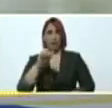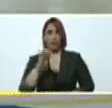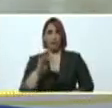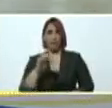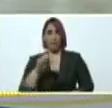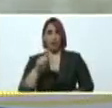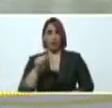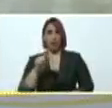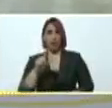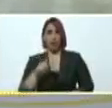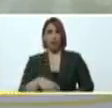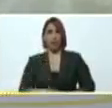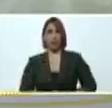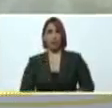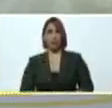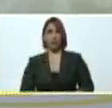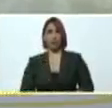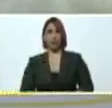y vecinas del cafetal